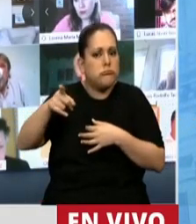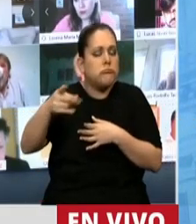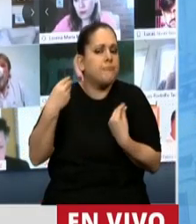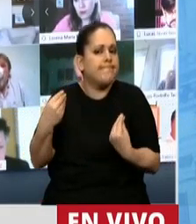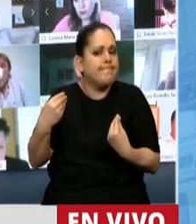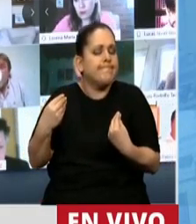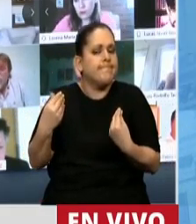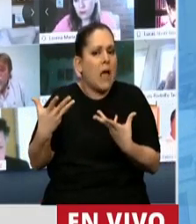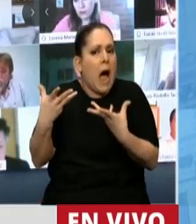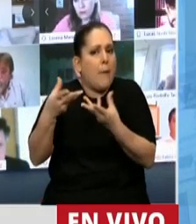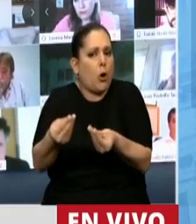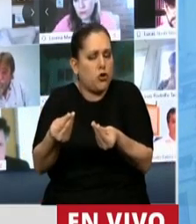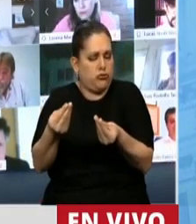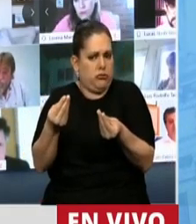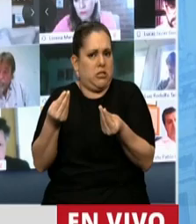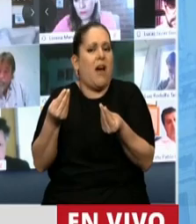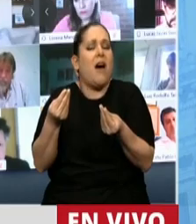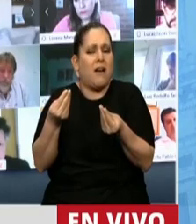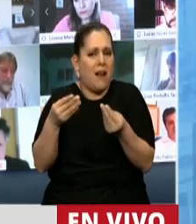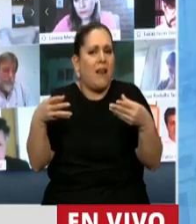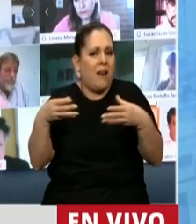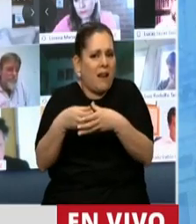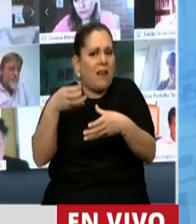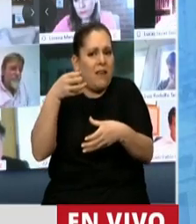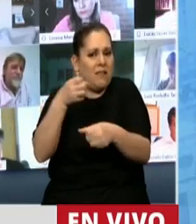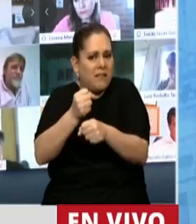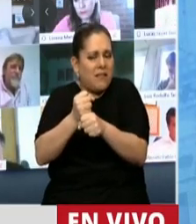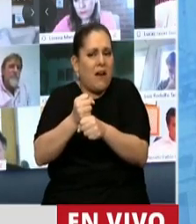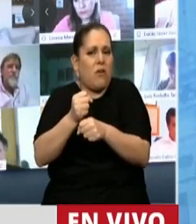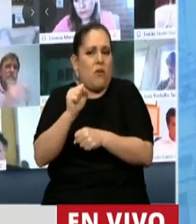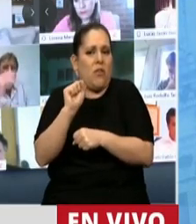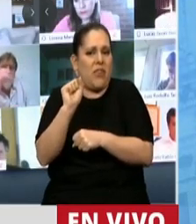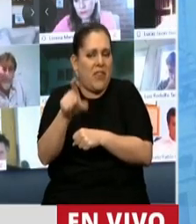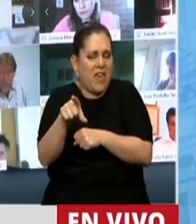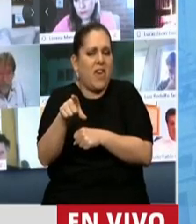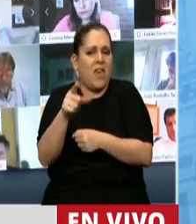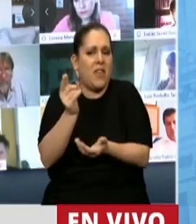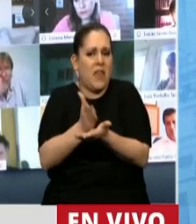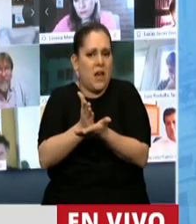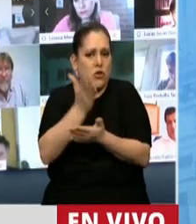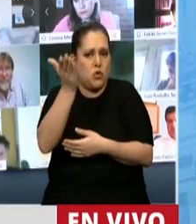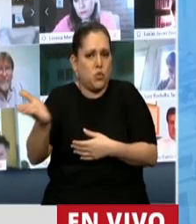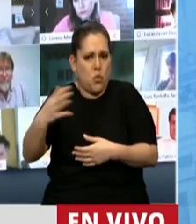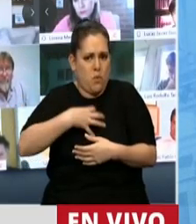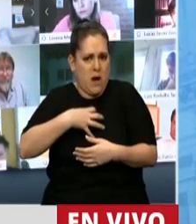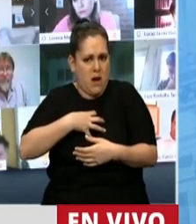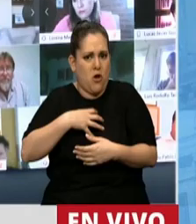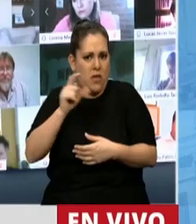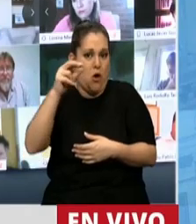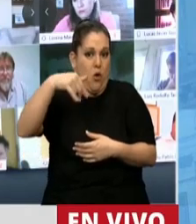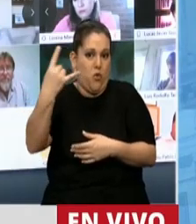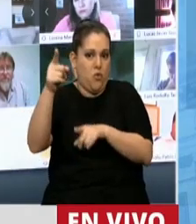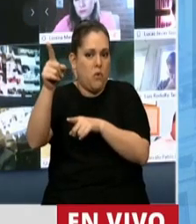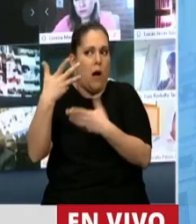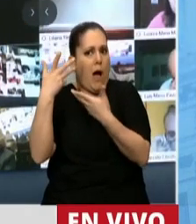de acompañar y apoyar la tarea que hace la alta comisionada de Derechos Humanos de Naciones Unidas y que